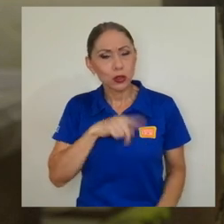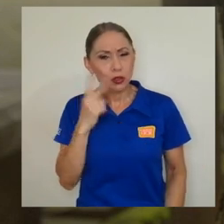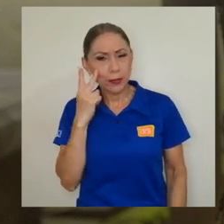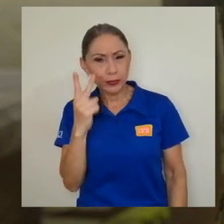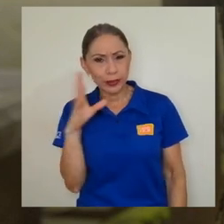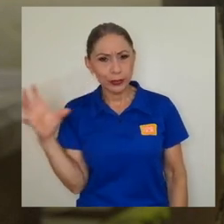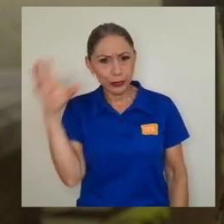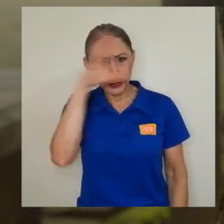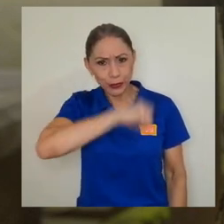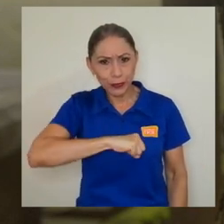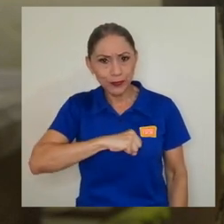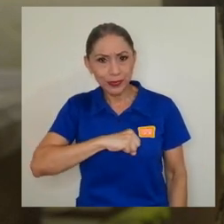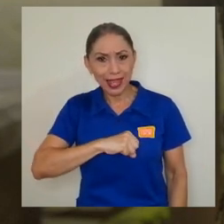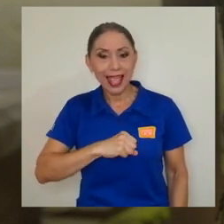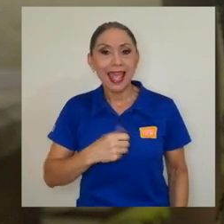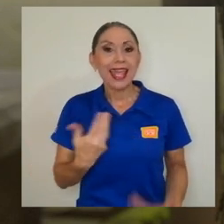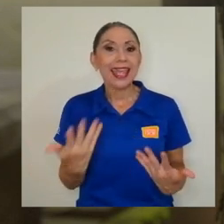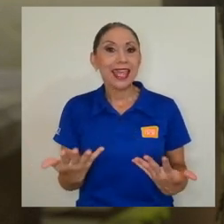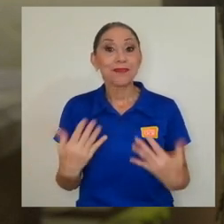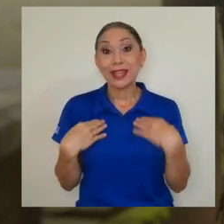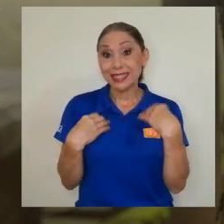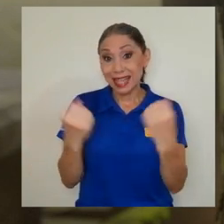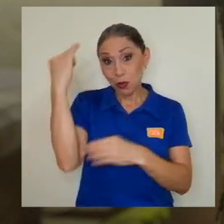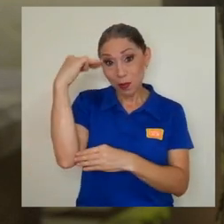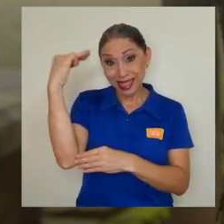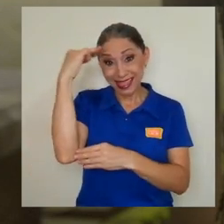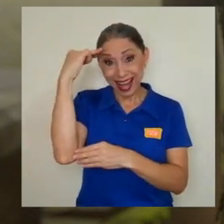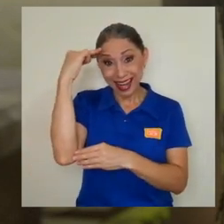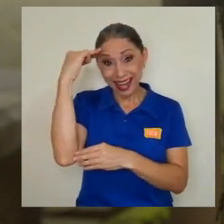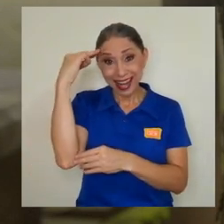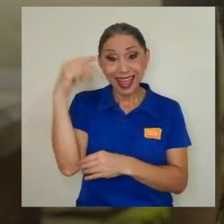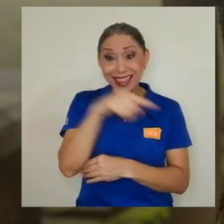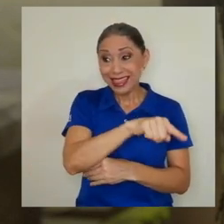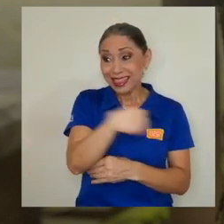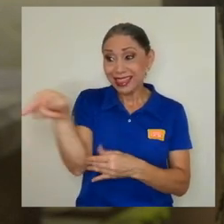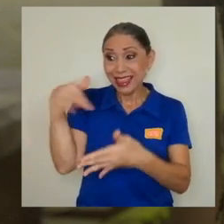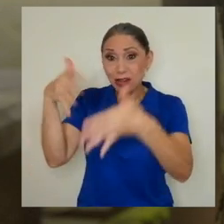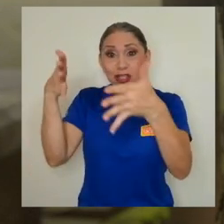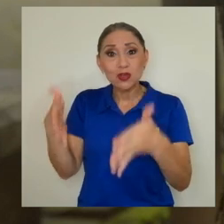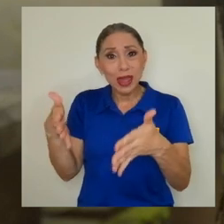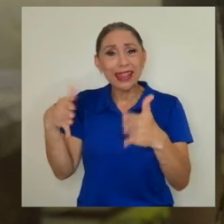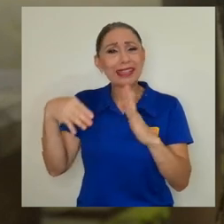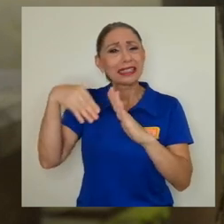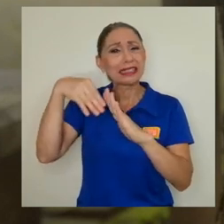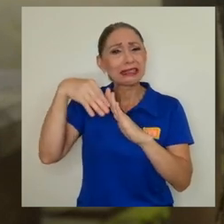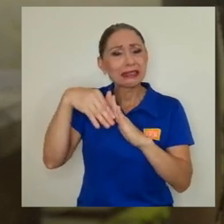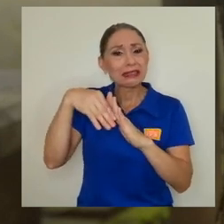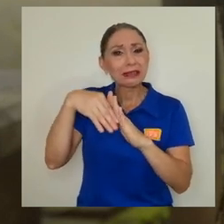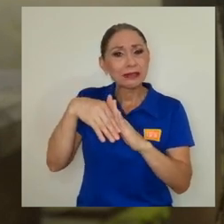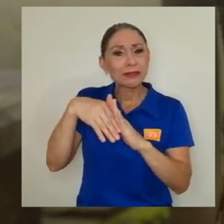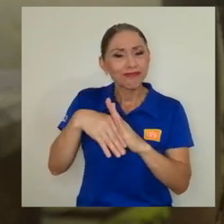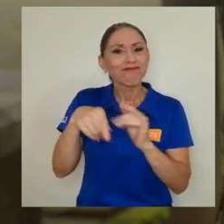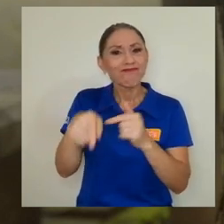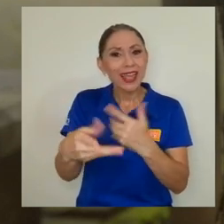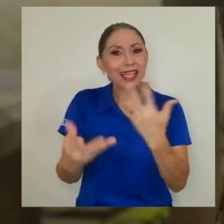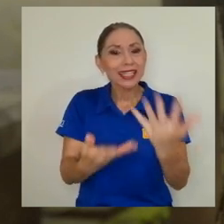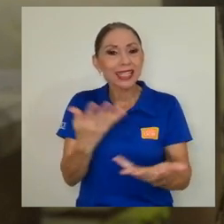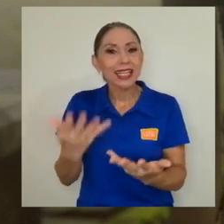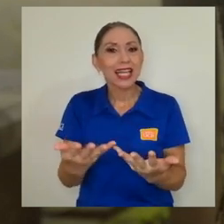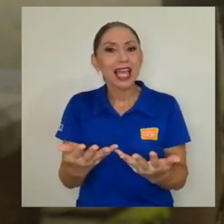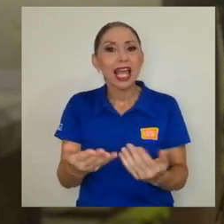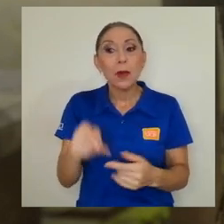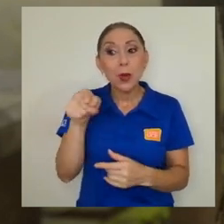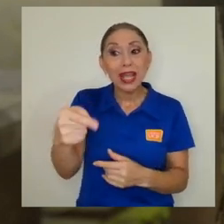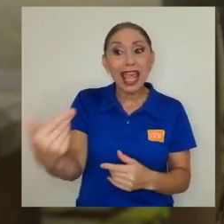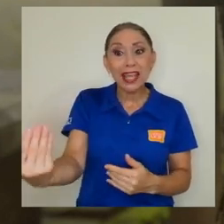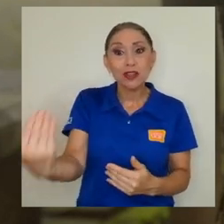existe un deterioro precisamente de la salud mental de la población estudiantil en materia de los motivos